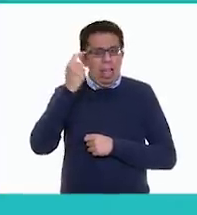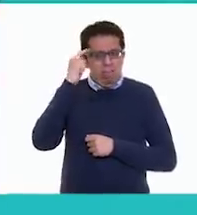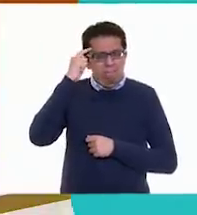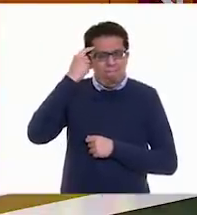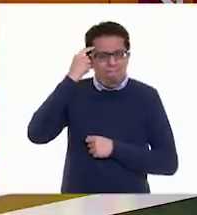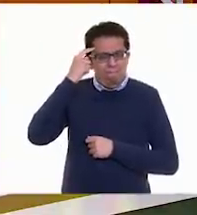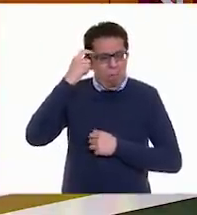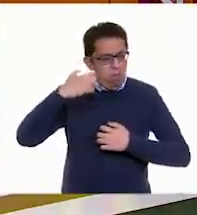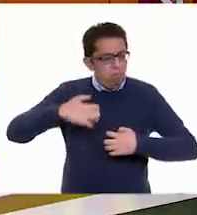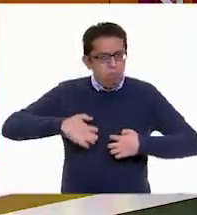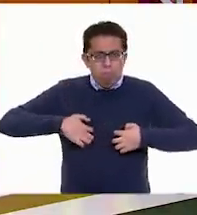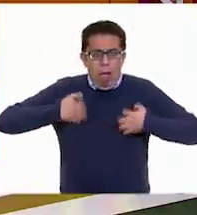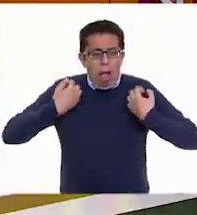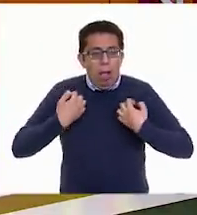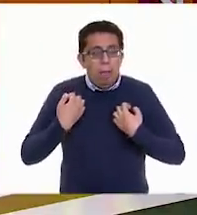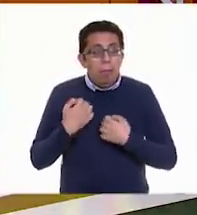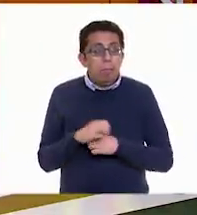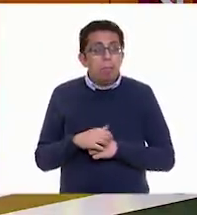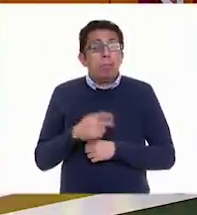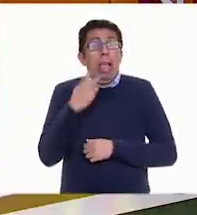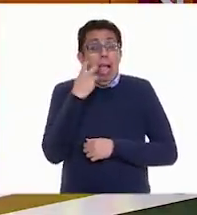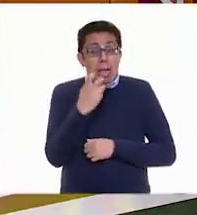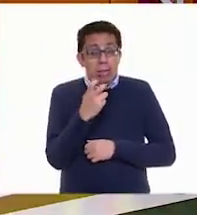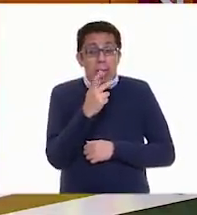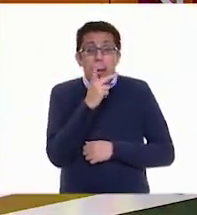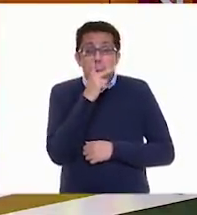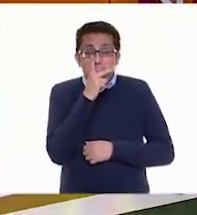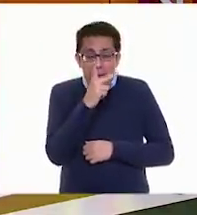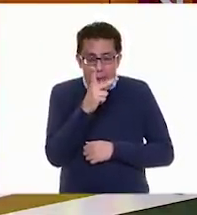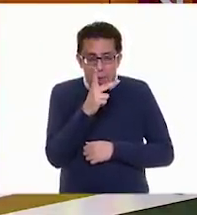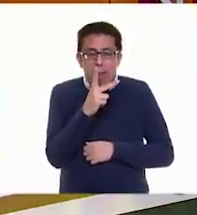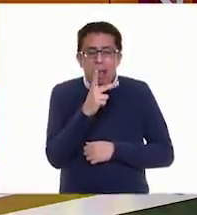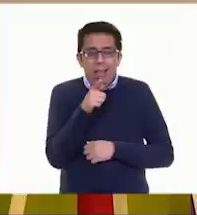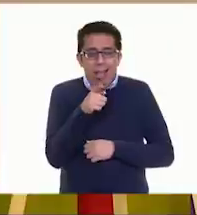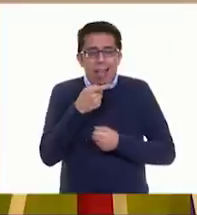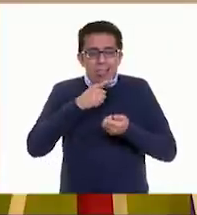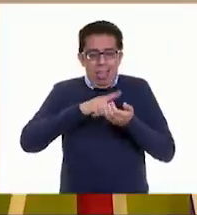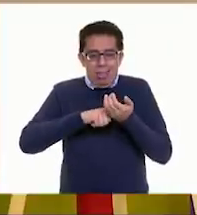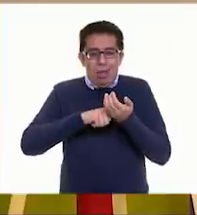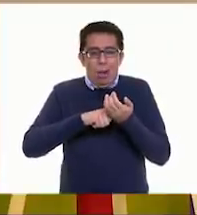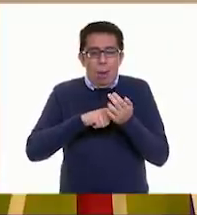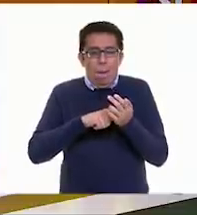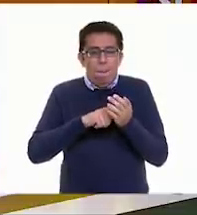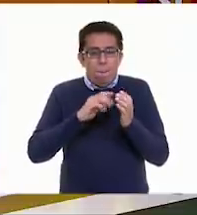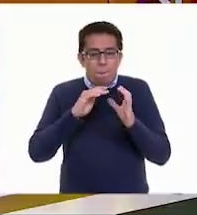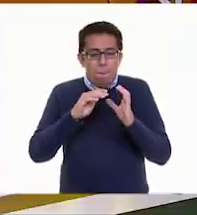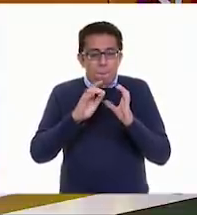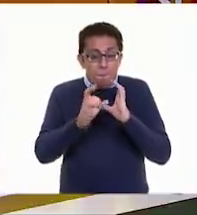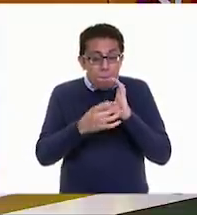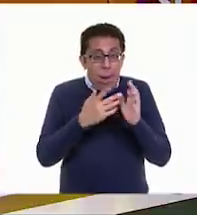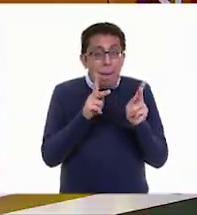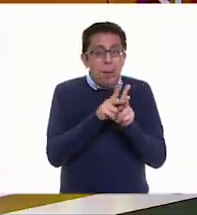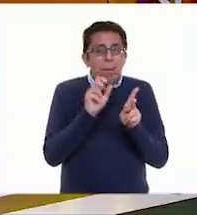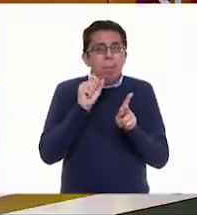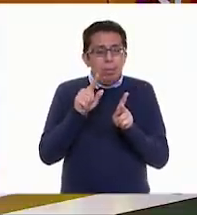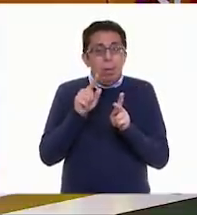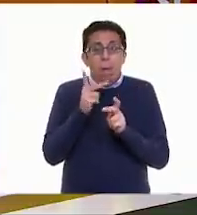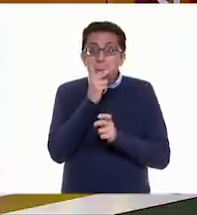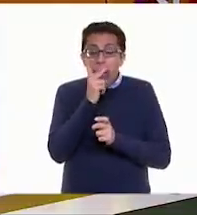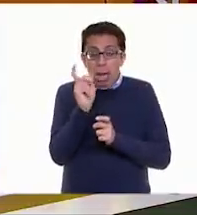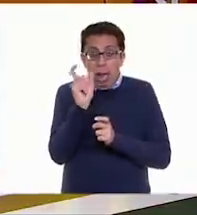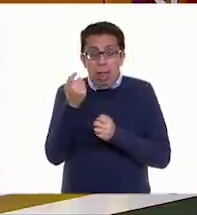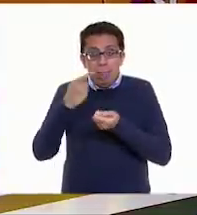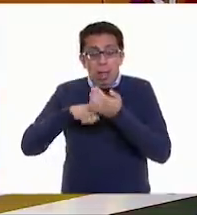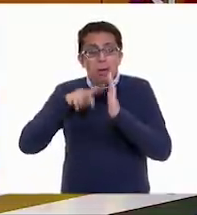con la ayuda de todo lo que estamos viendo con las palabras que nos dio tu primo, las palabras que acabamos de ver en el video, podemos